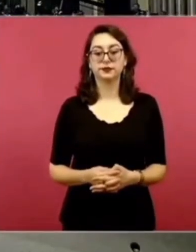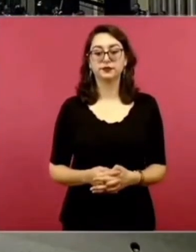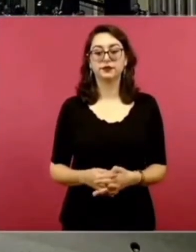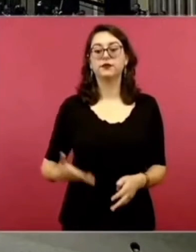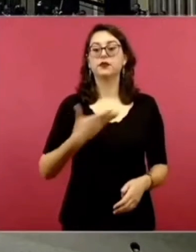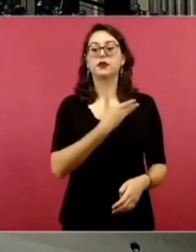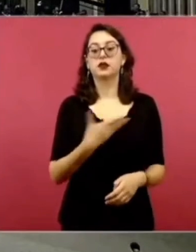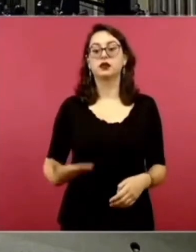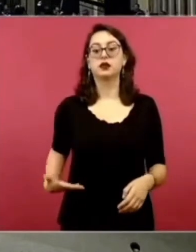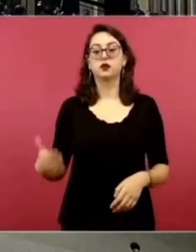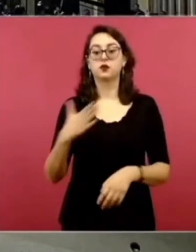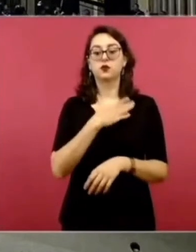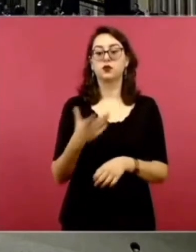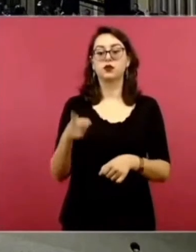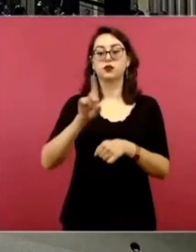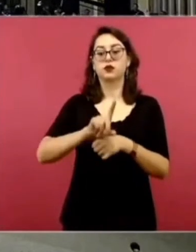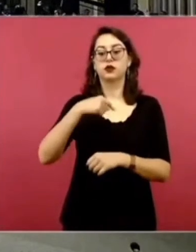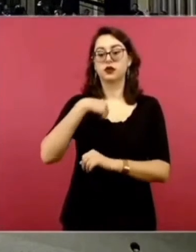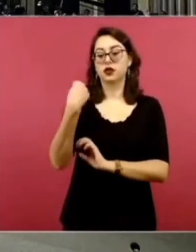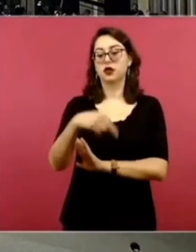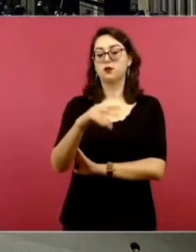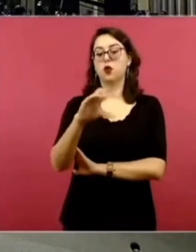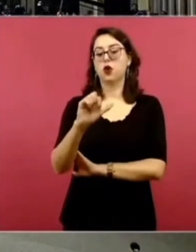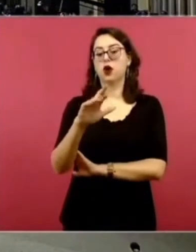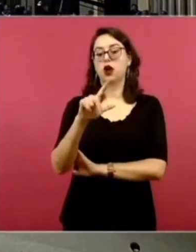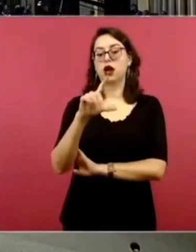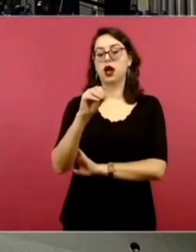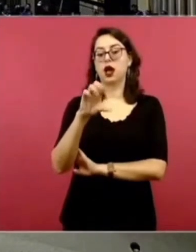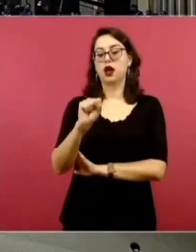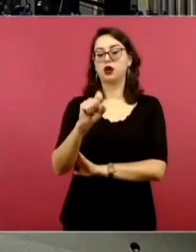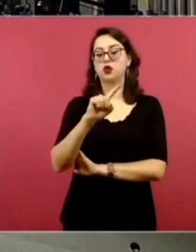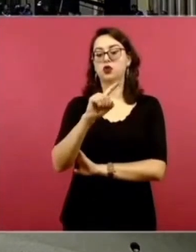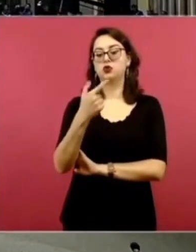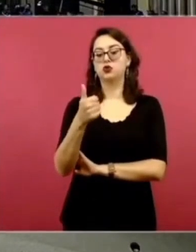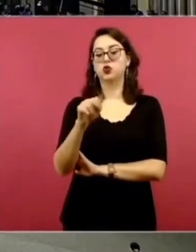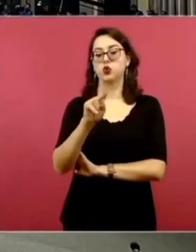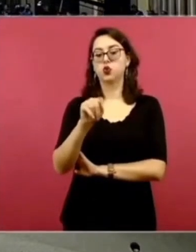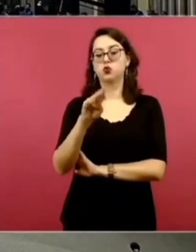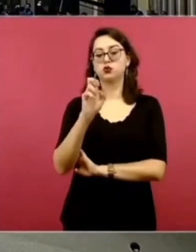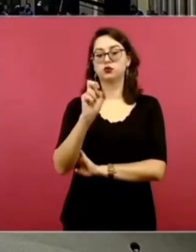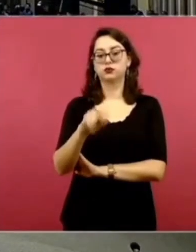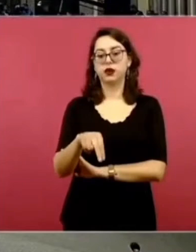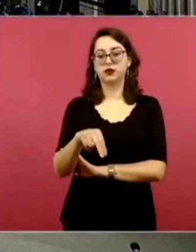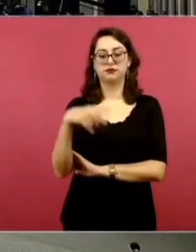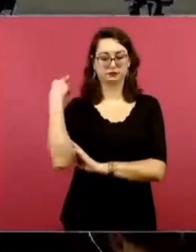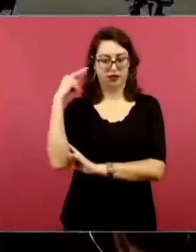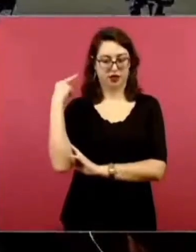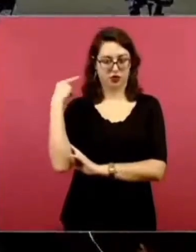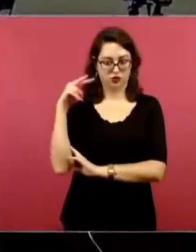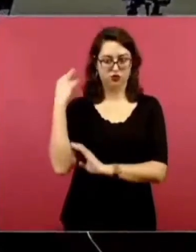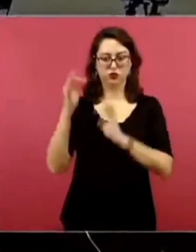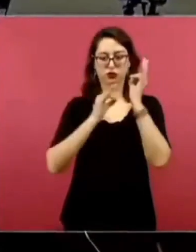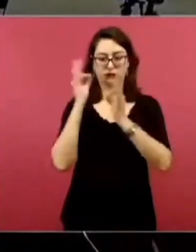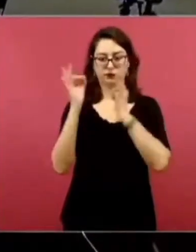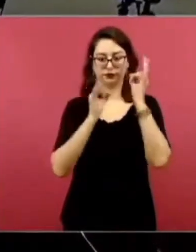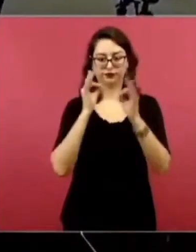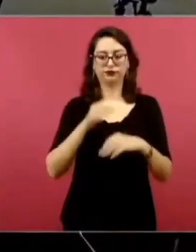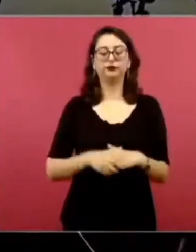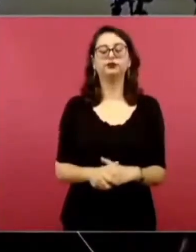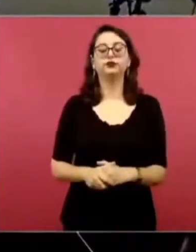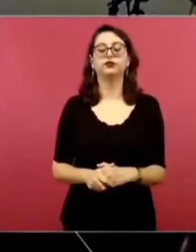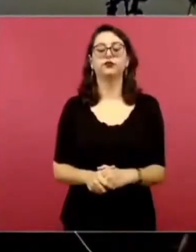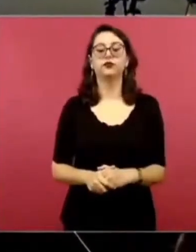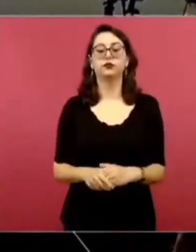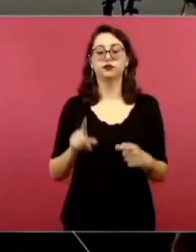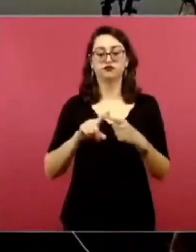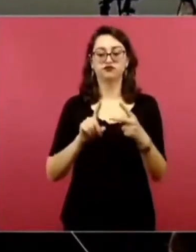Presidente, ¿cómo está? Buen día, Carlos Guzmán de Cuatro Media Telecomunicaciones, Avan Noticias Veracruz. Pues preguntarle dos temas. Por principio de cuentas,